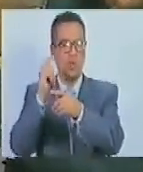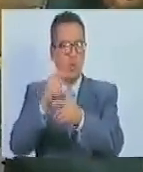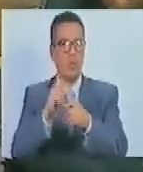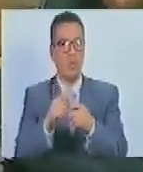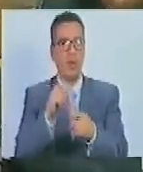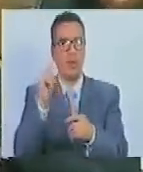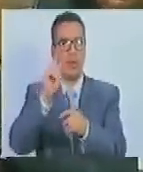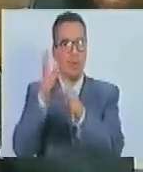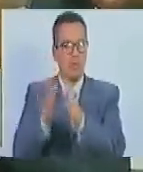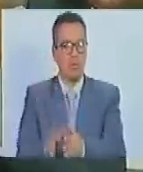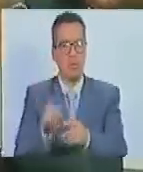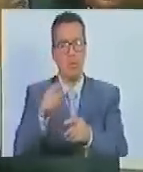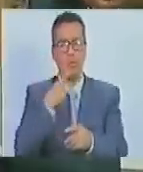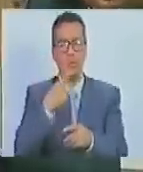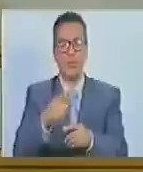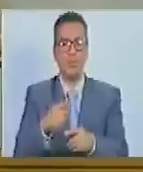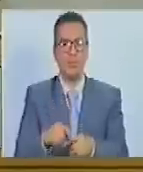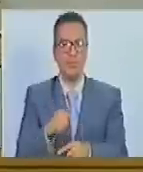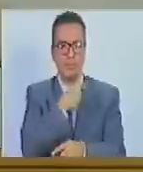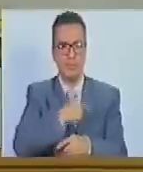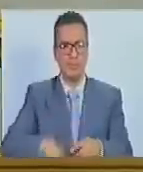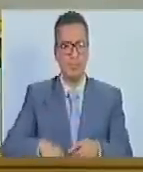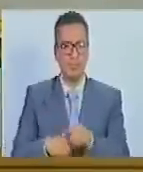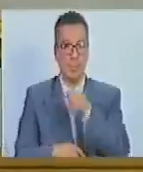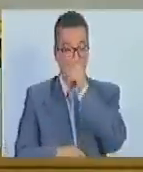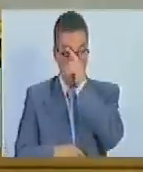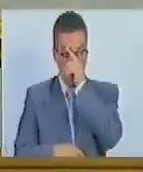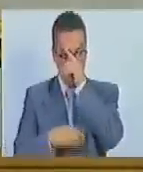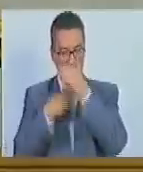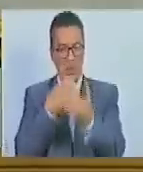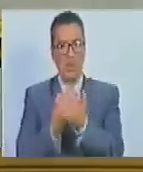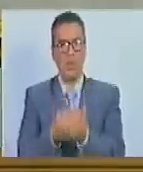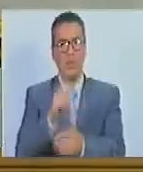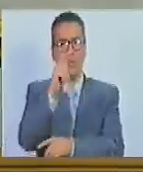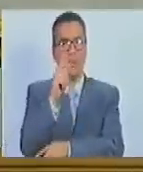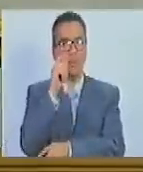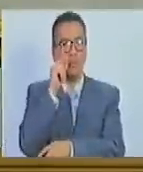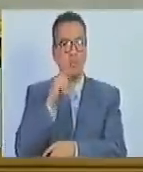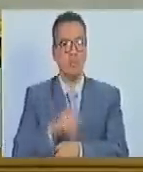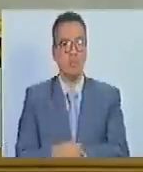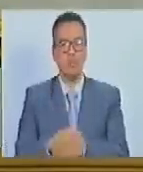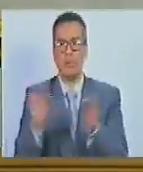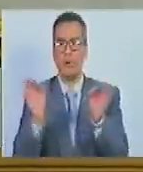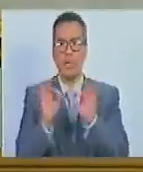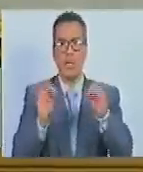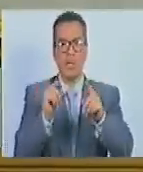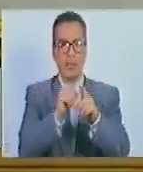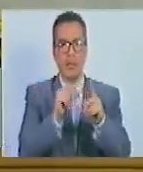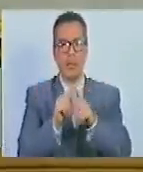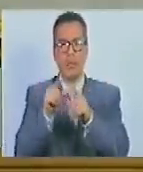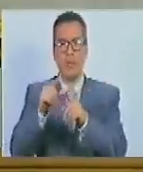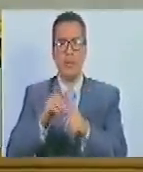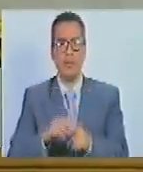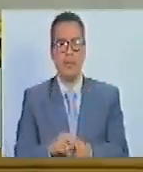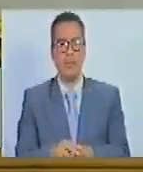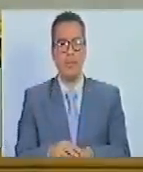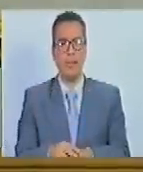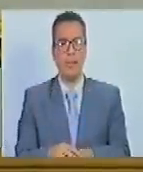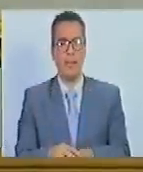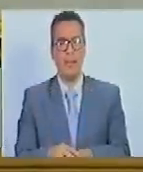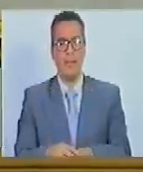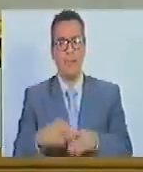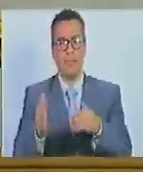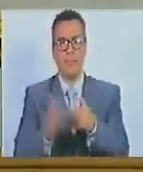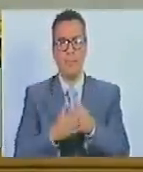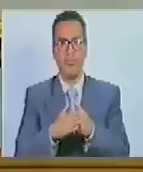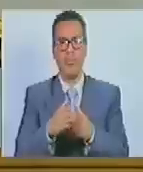venezolanos es todo señor presidente gracias diputados gracias nadie más anotaron derecho de palabra se va